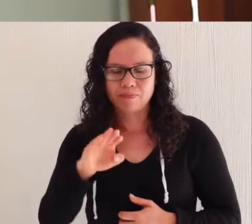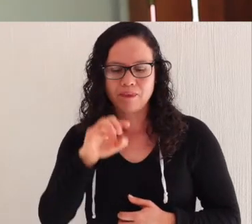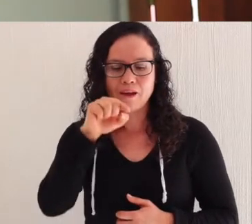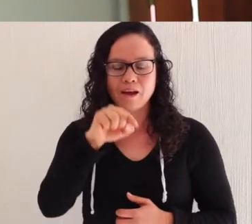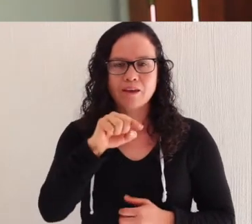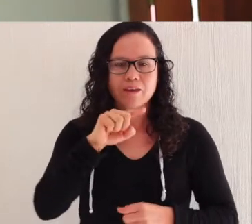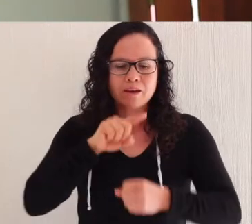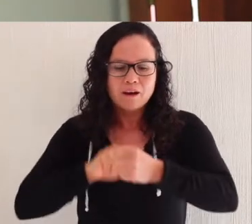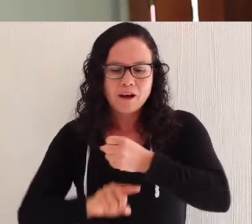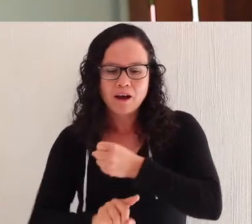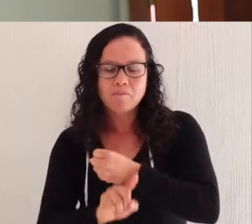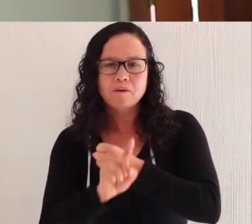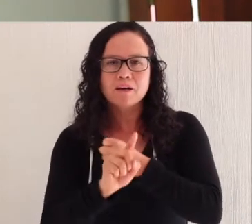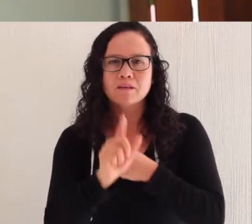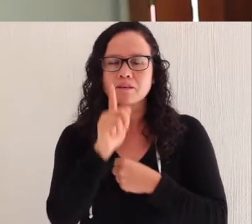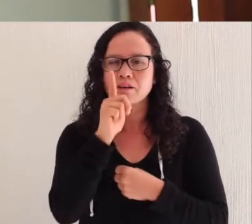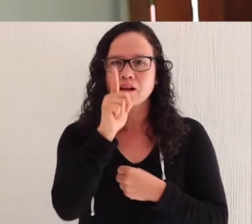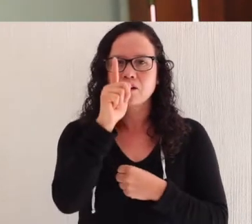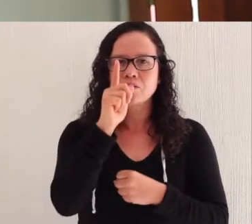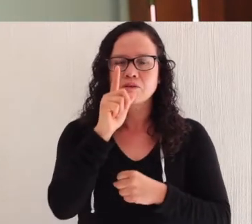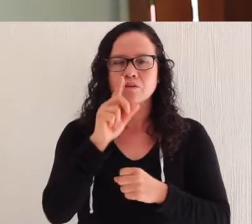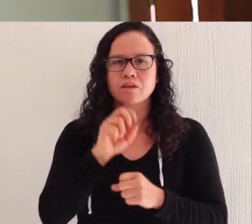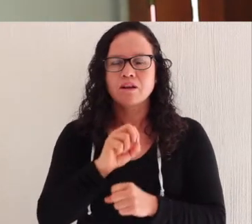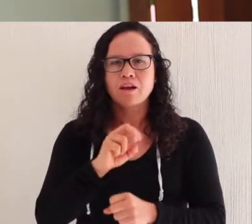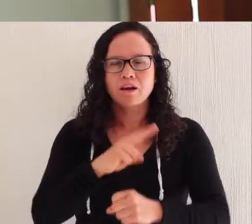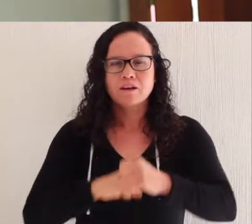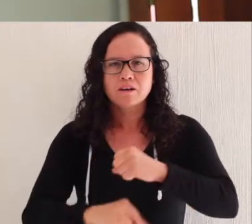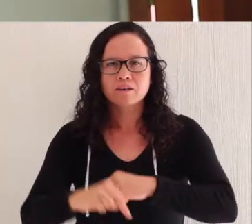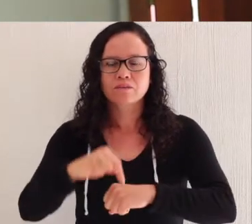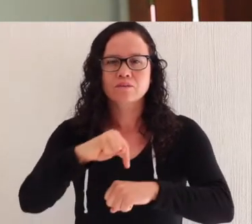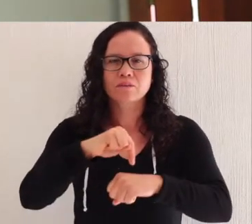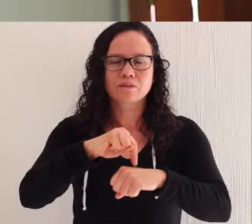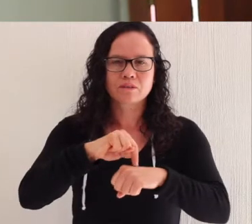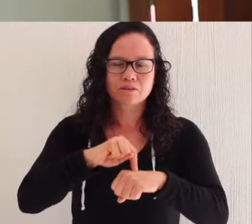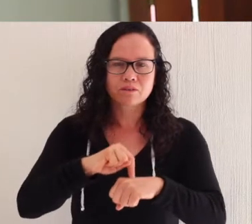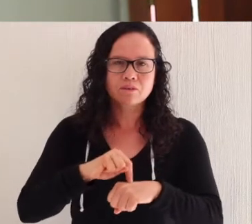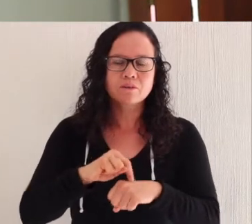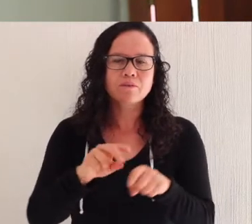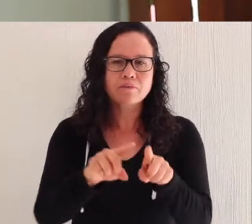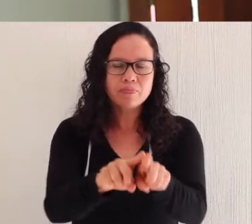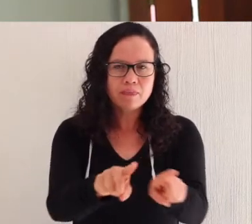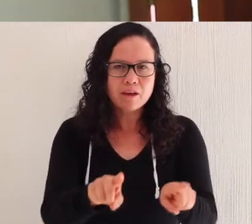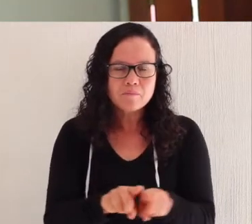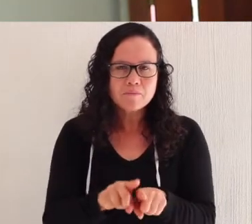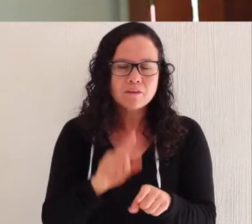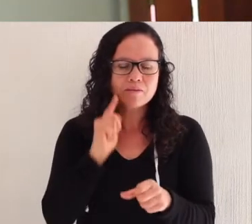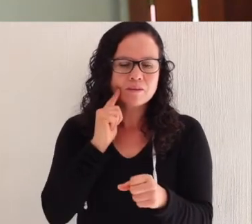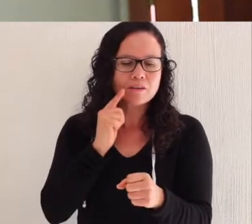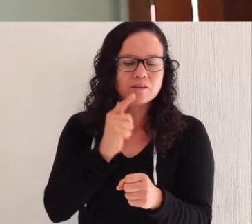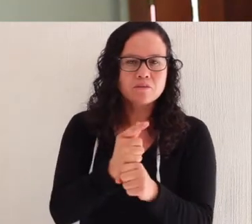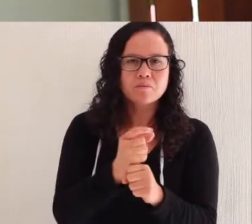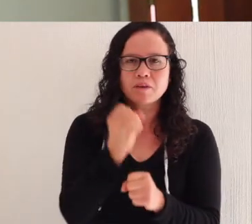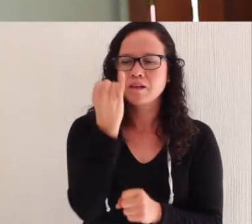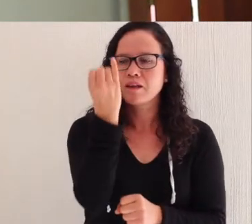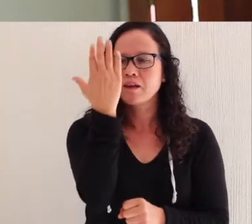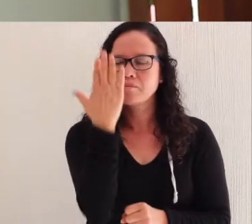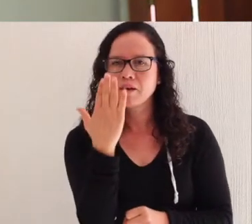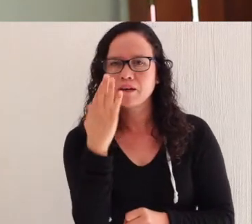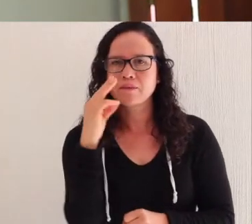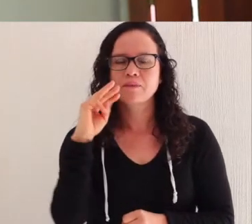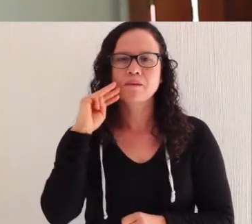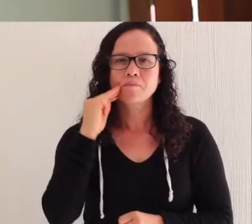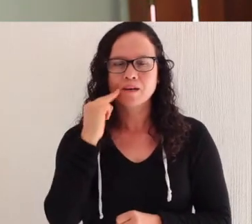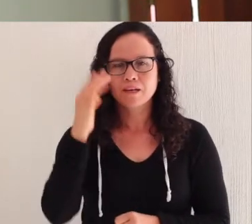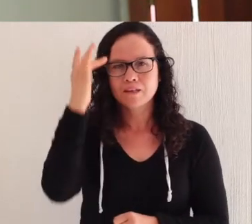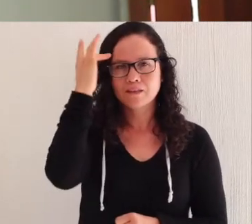ahí aparece la luz de la resurrección. Hoy quiero invitarles a descubrir también en esa imagen de nuestra Madre